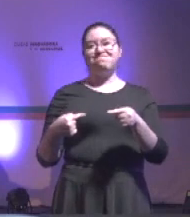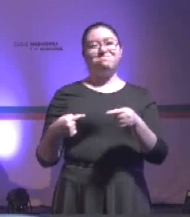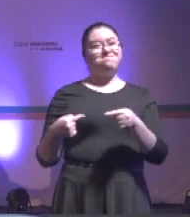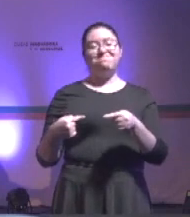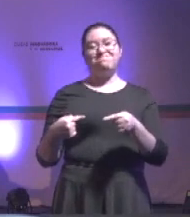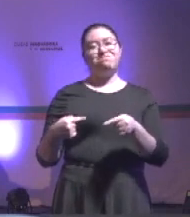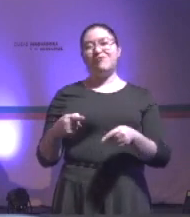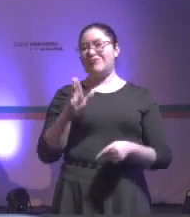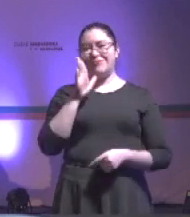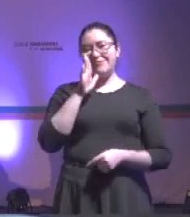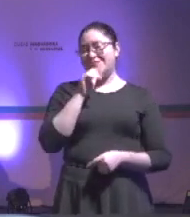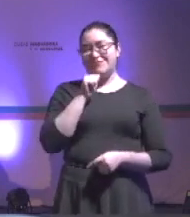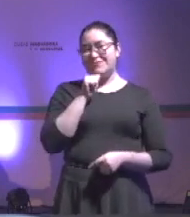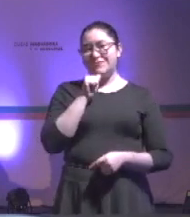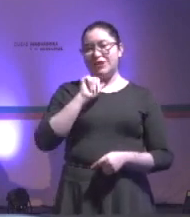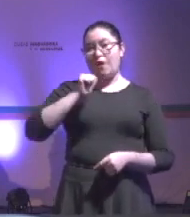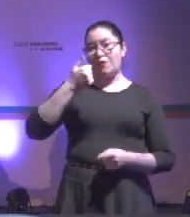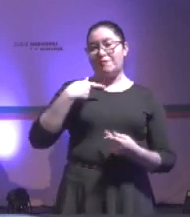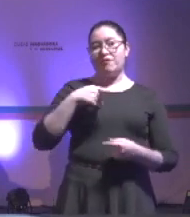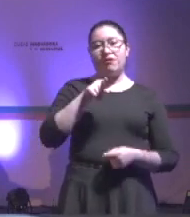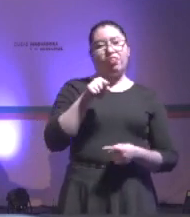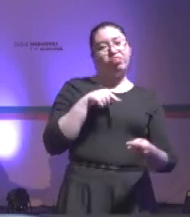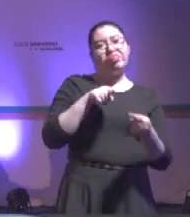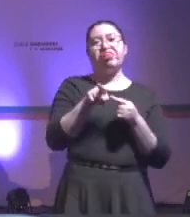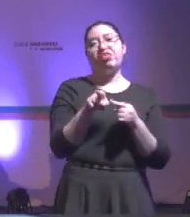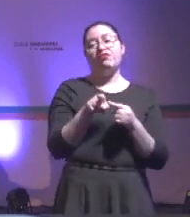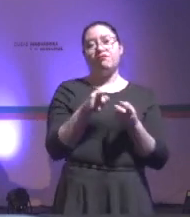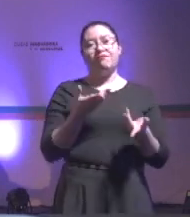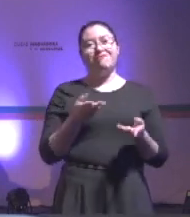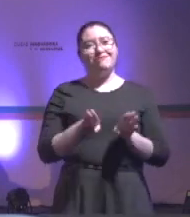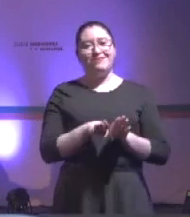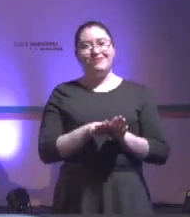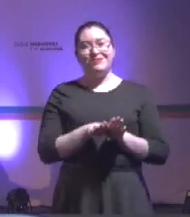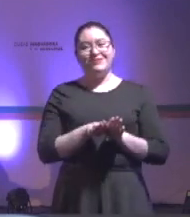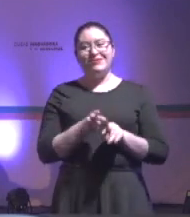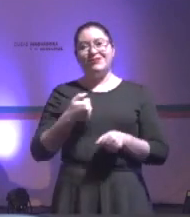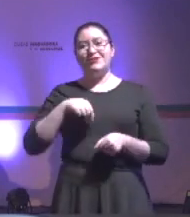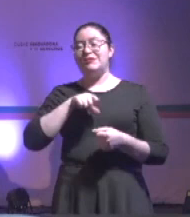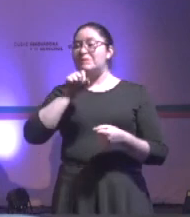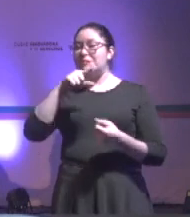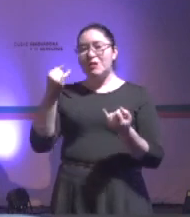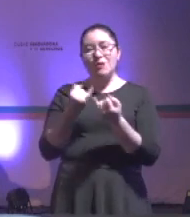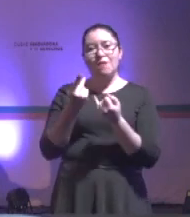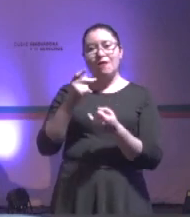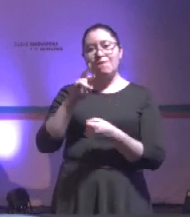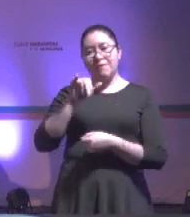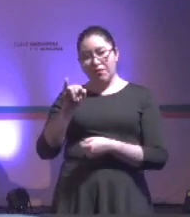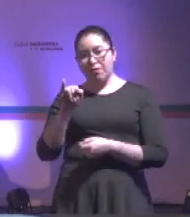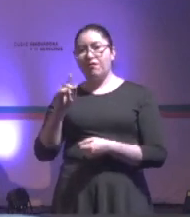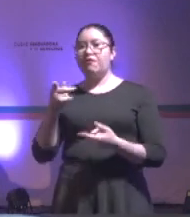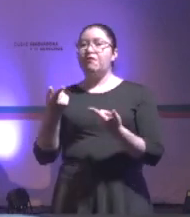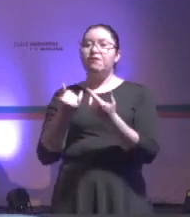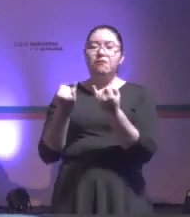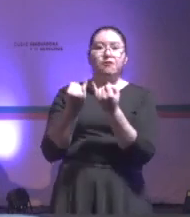No puede ser que nos insultemos al otro. Perdón, pero entonces nos convertimos en los peristas, nos convertimos en los panistas.